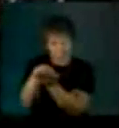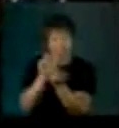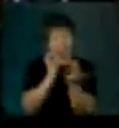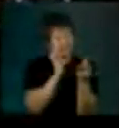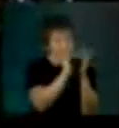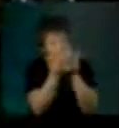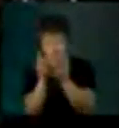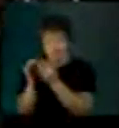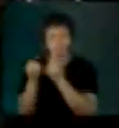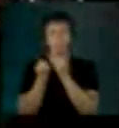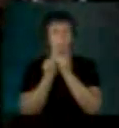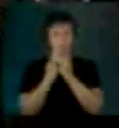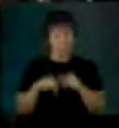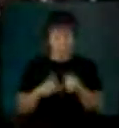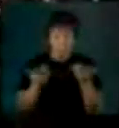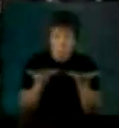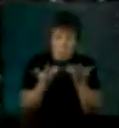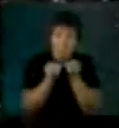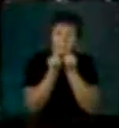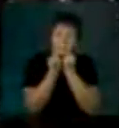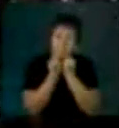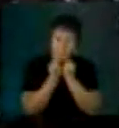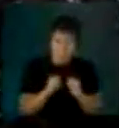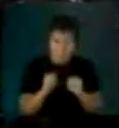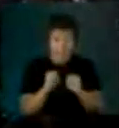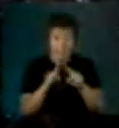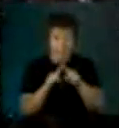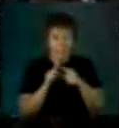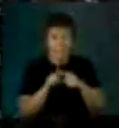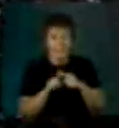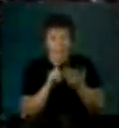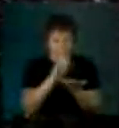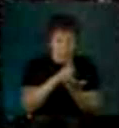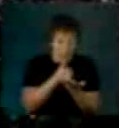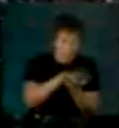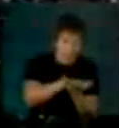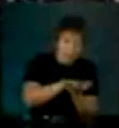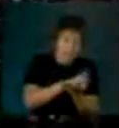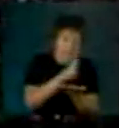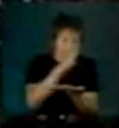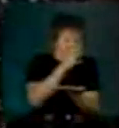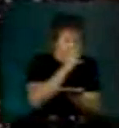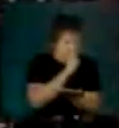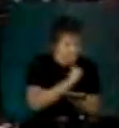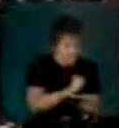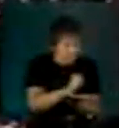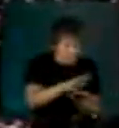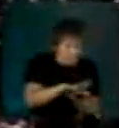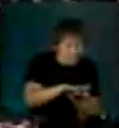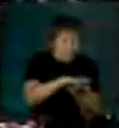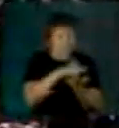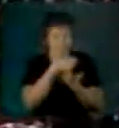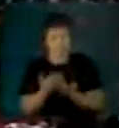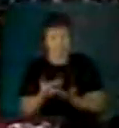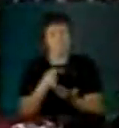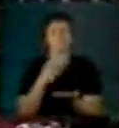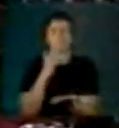Quizás ahora podemos pasar de la tolerancia a la colaboración,